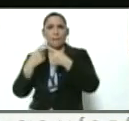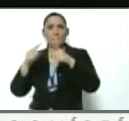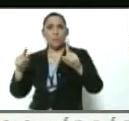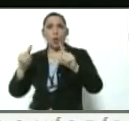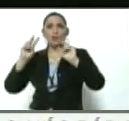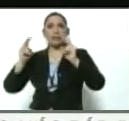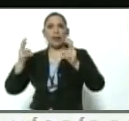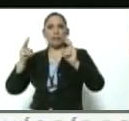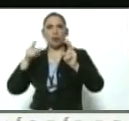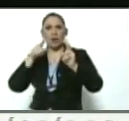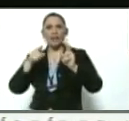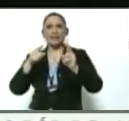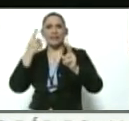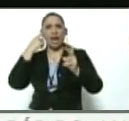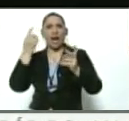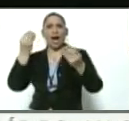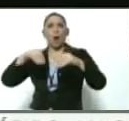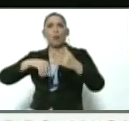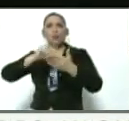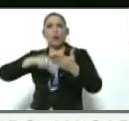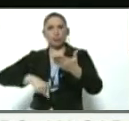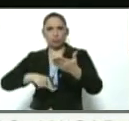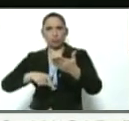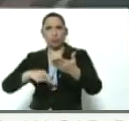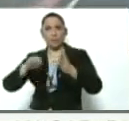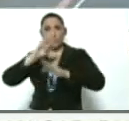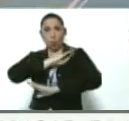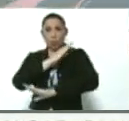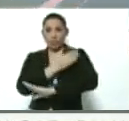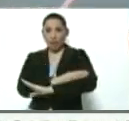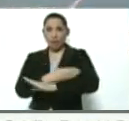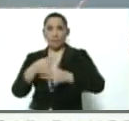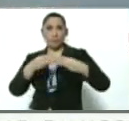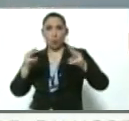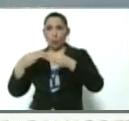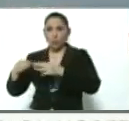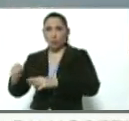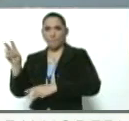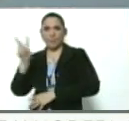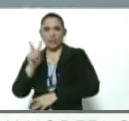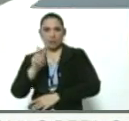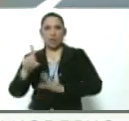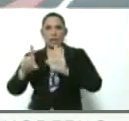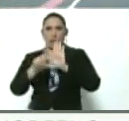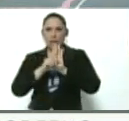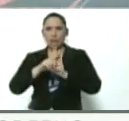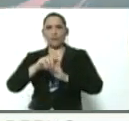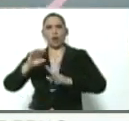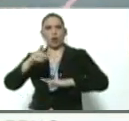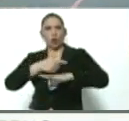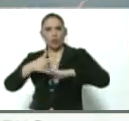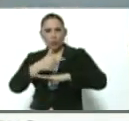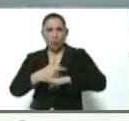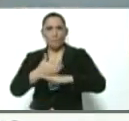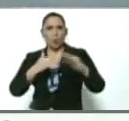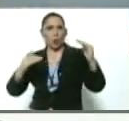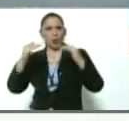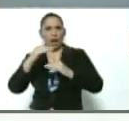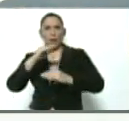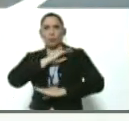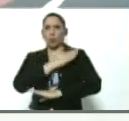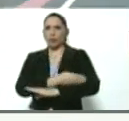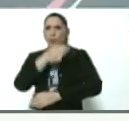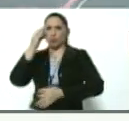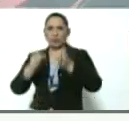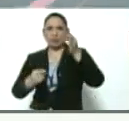contrato. Los poderes públicos de Venezuela, los cinco poderes públicos de Venezuela, el legislativo, el ejecutivo, el poder moral, el poder judicial,